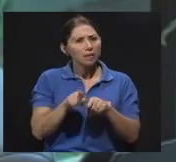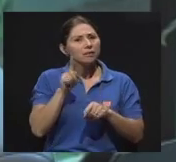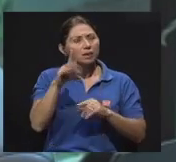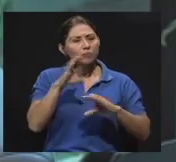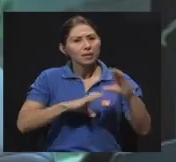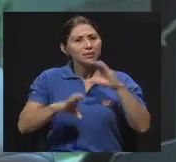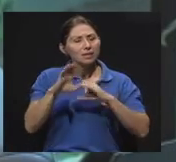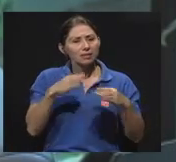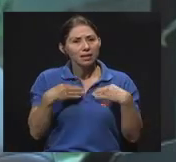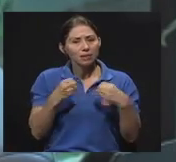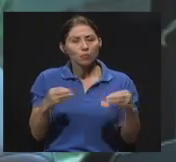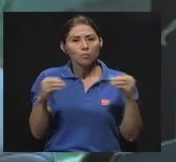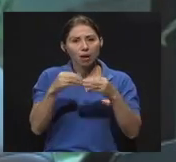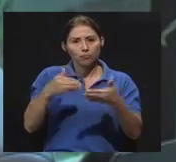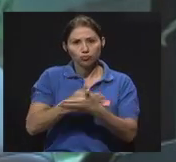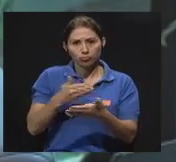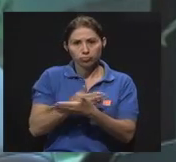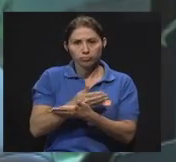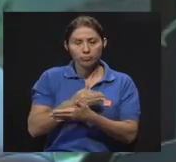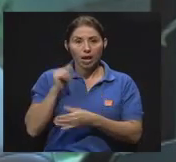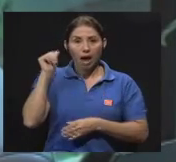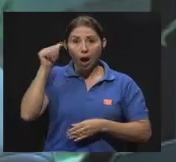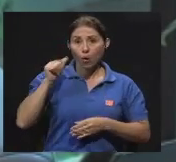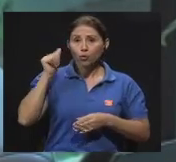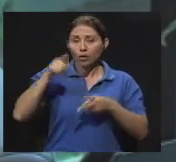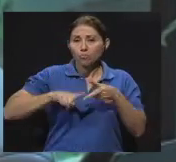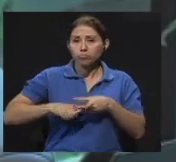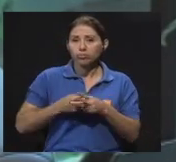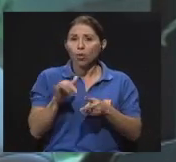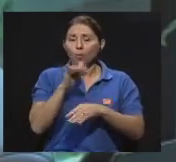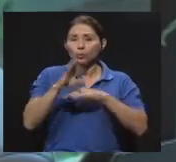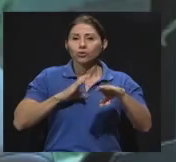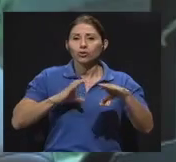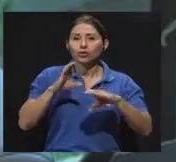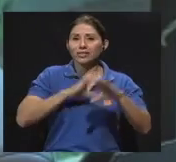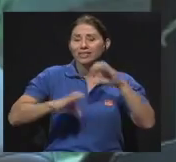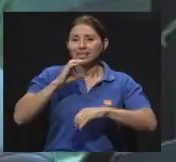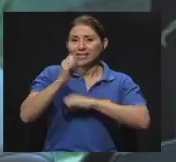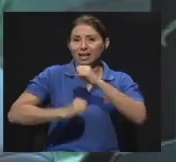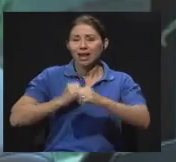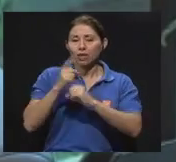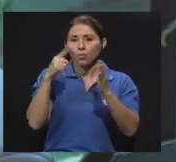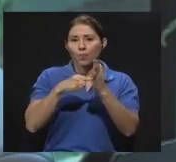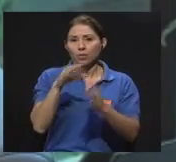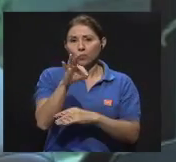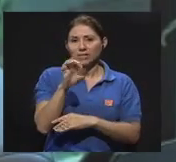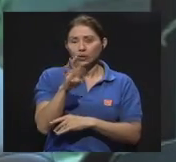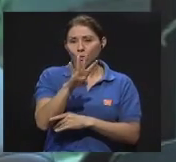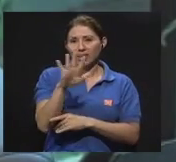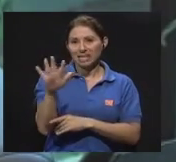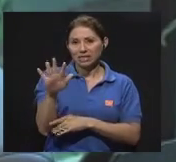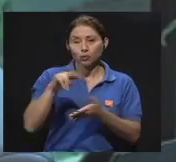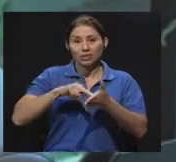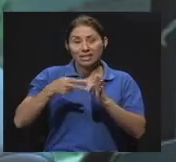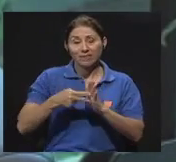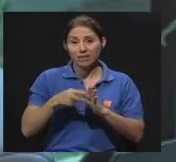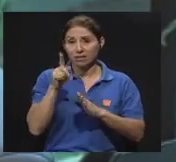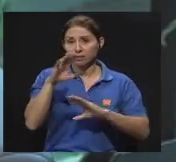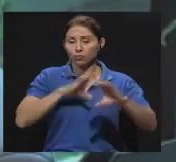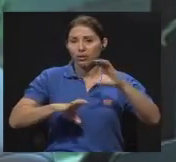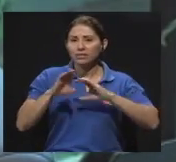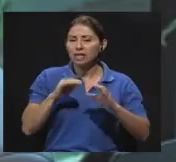ciencias de la salud más nuevas, la audiología nació como ciencia en el año de 1945, así que es una ciencia